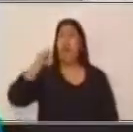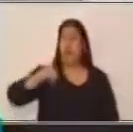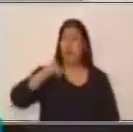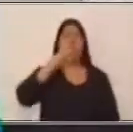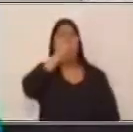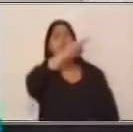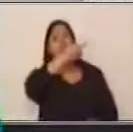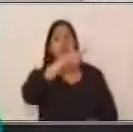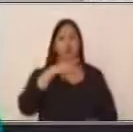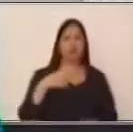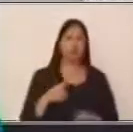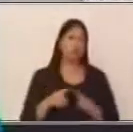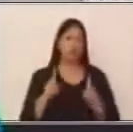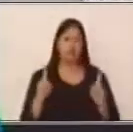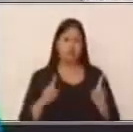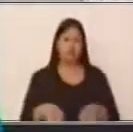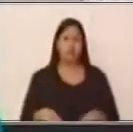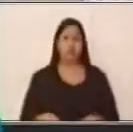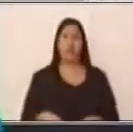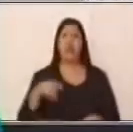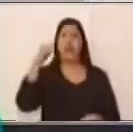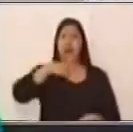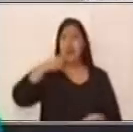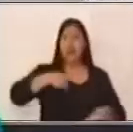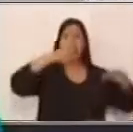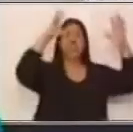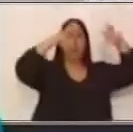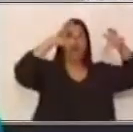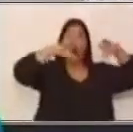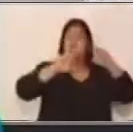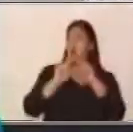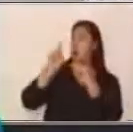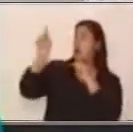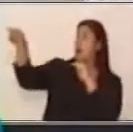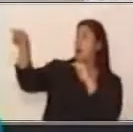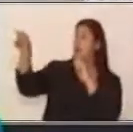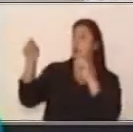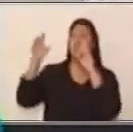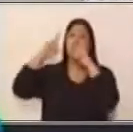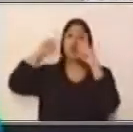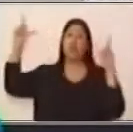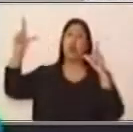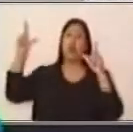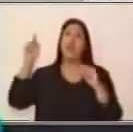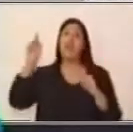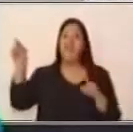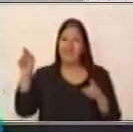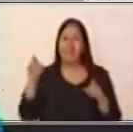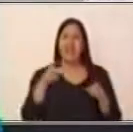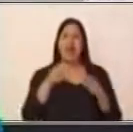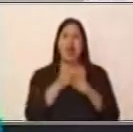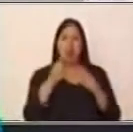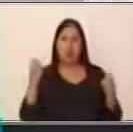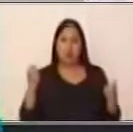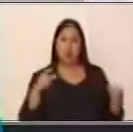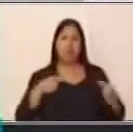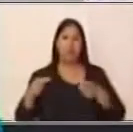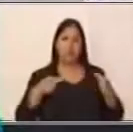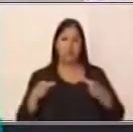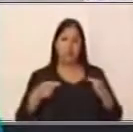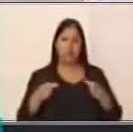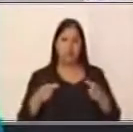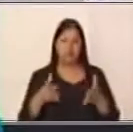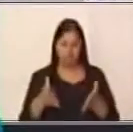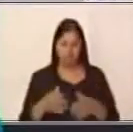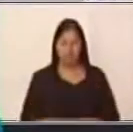lloviendo, allí, hace sol. ¿Sí? También es una oración coordinada, pero en este caso, distributiva.